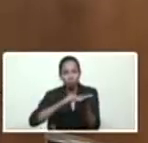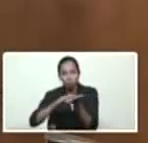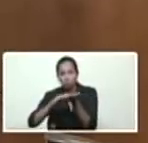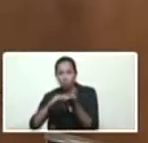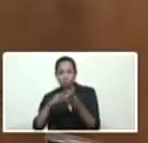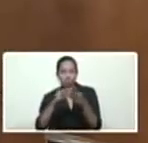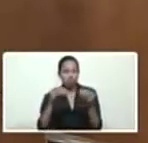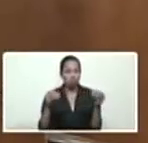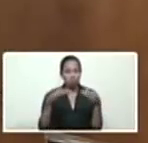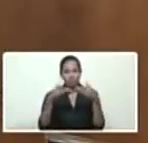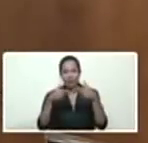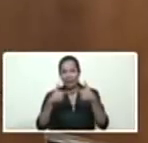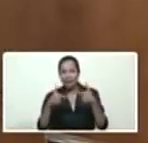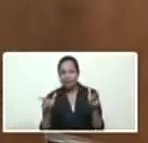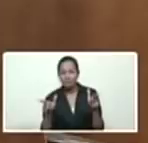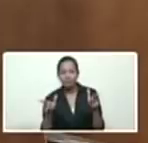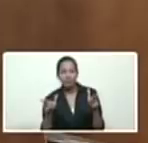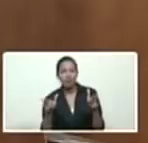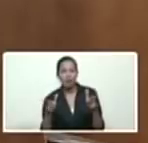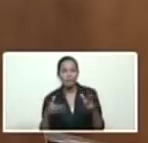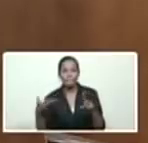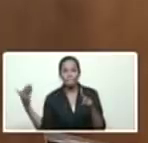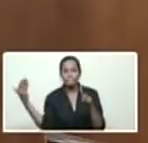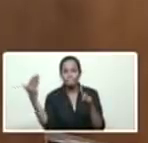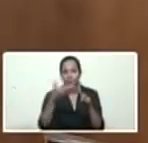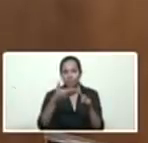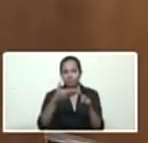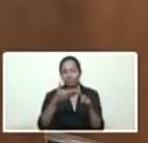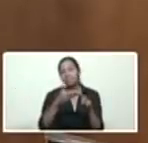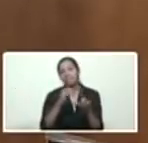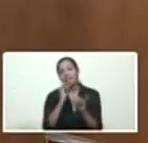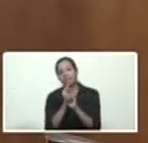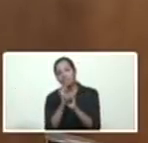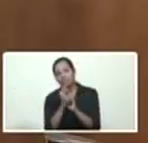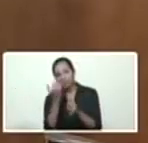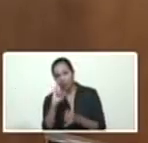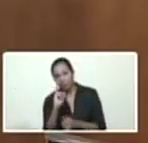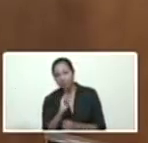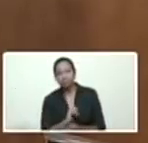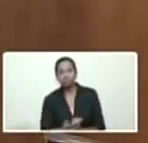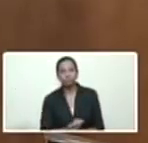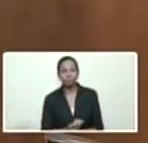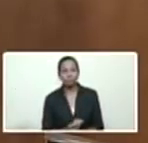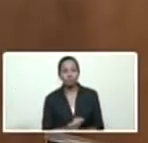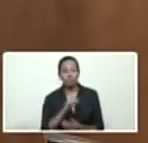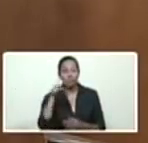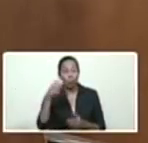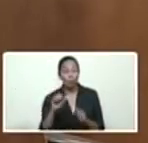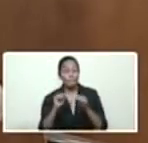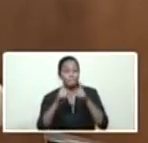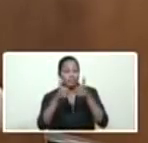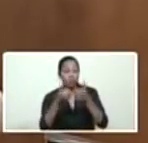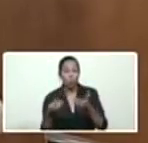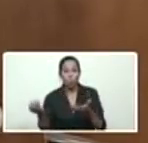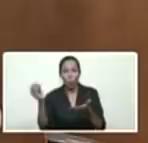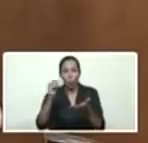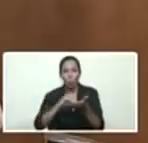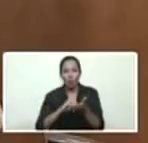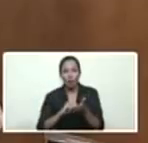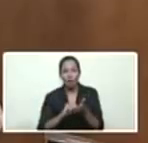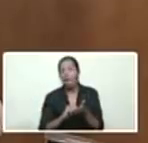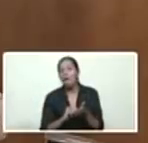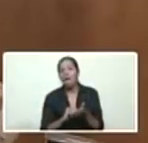cibernéticos el cerebro de nuestro sistema eléctrico. Y luego comenzó una segunda fase, el lunes